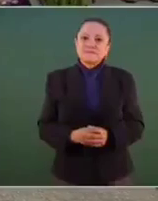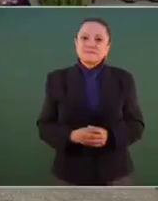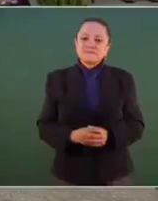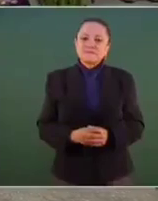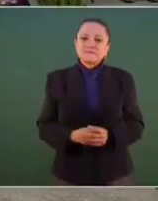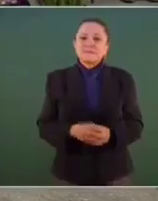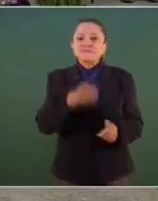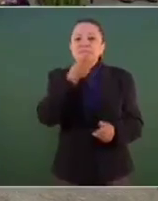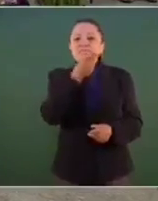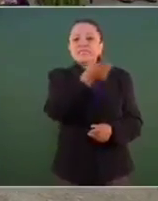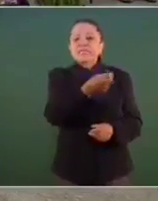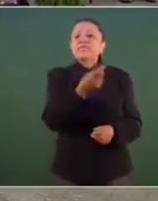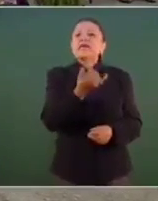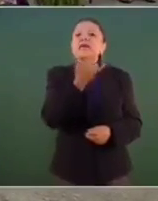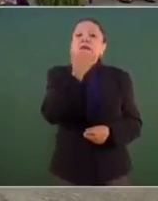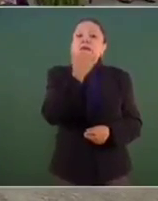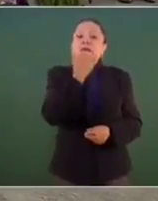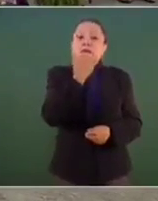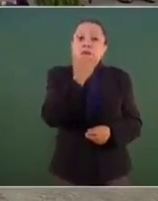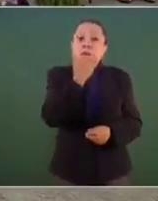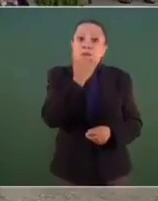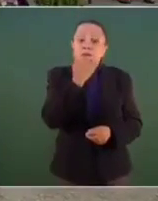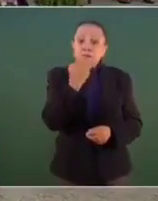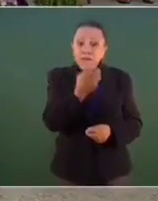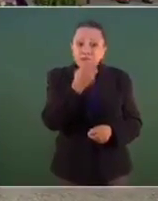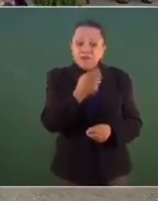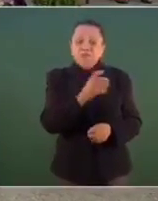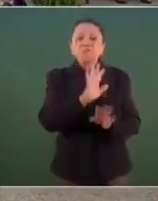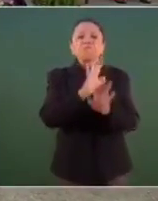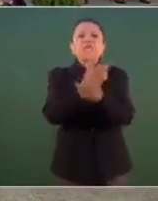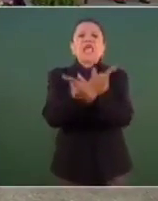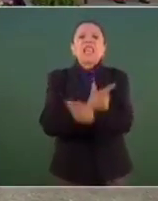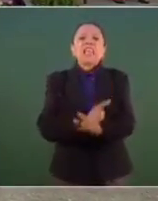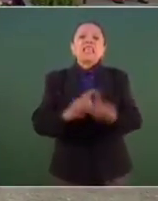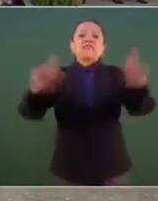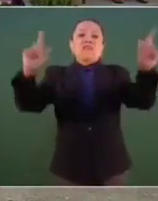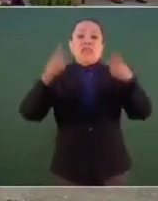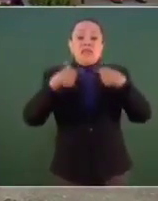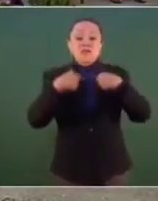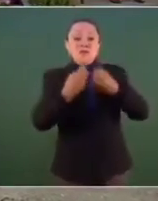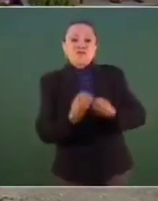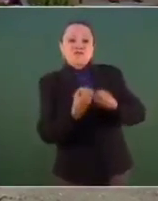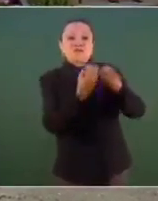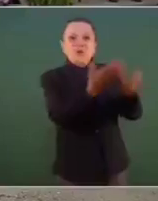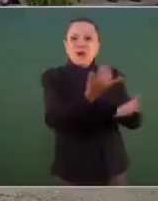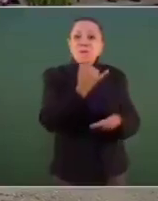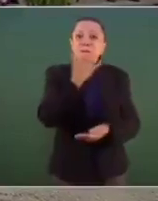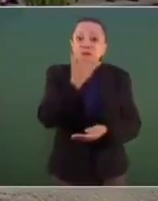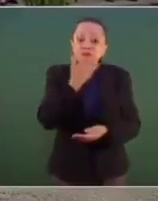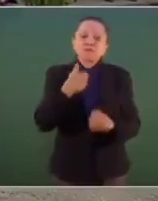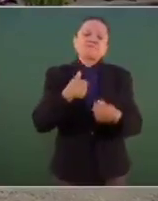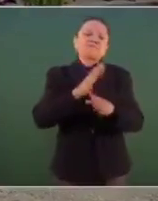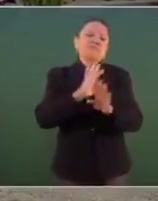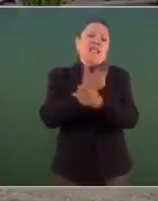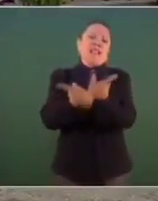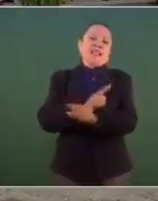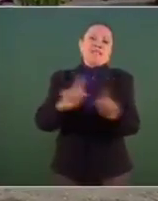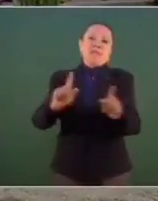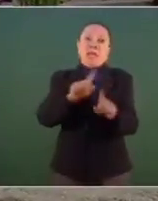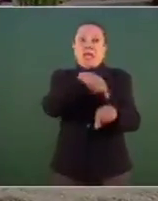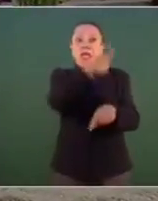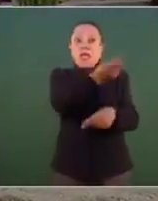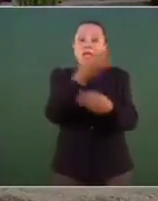El perdón libera a quien lo otorga y a quien lo recibe.